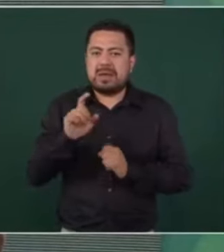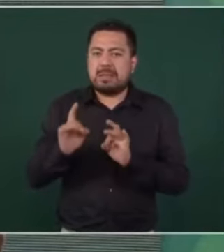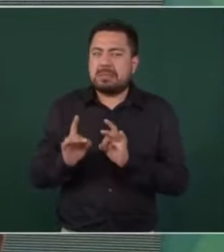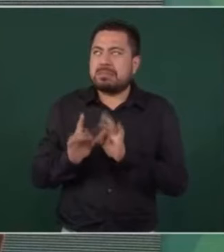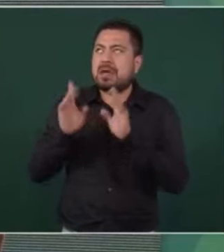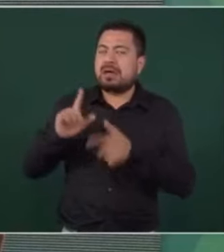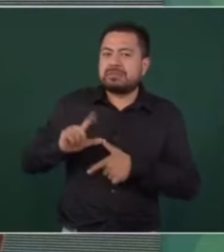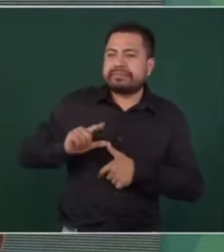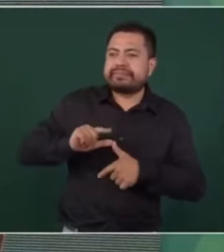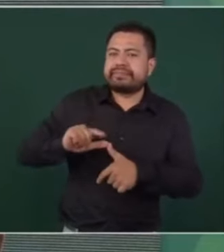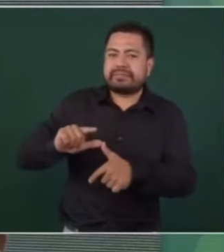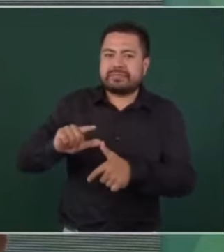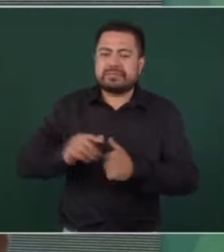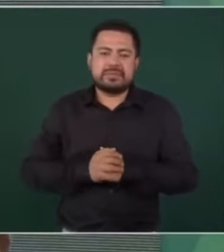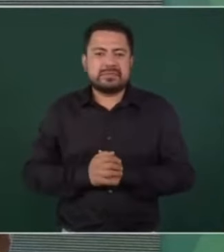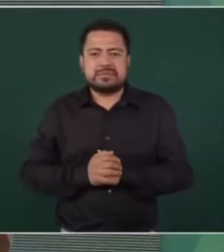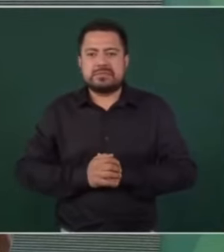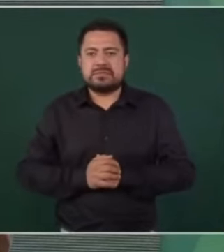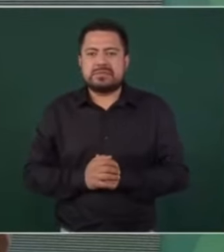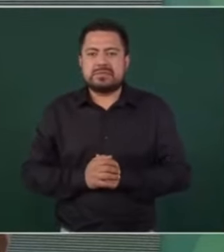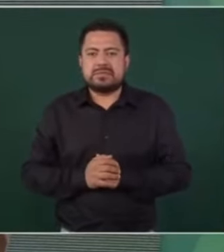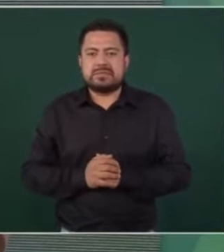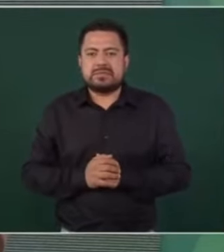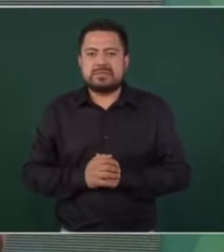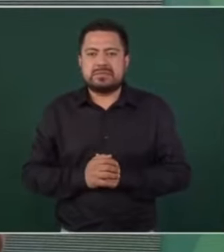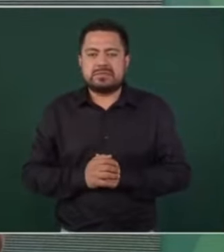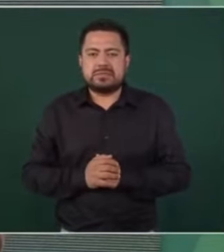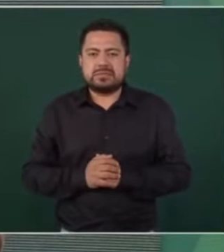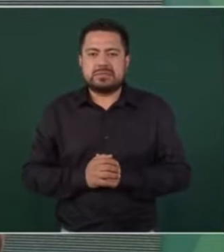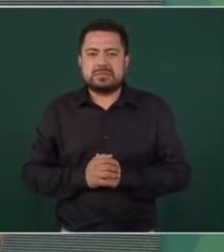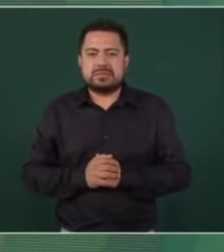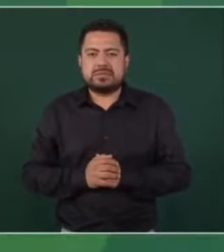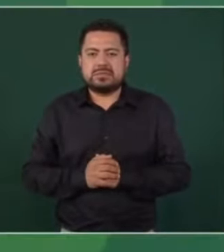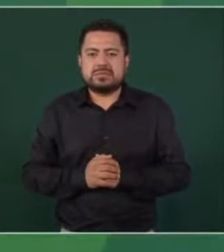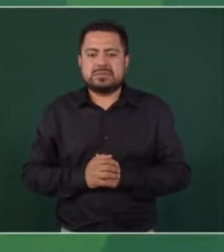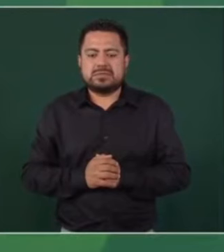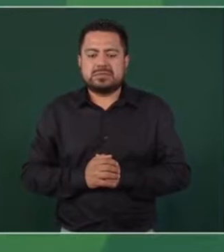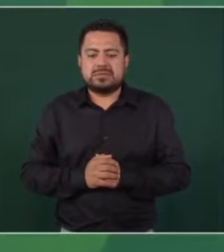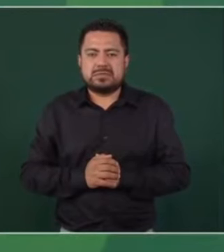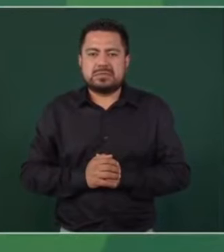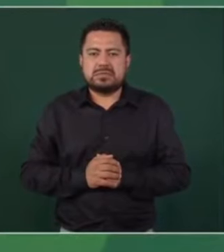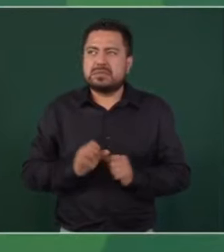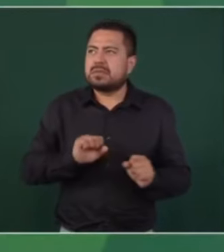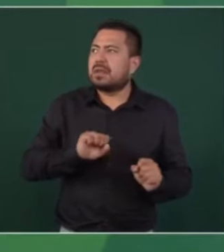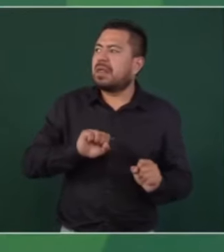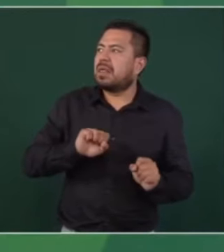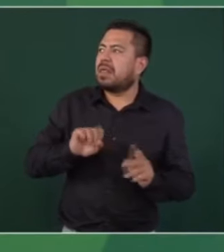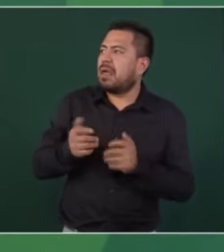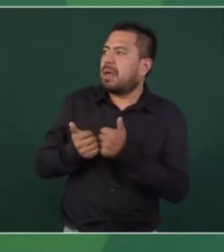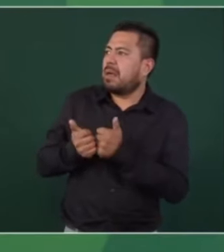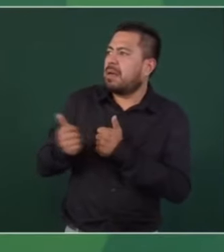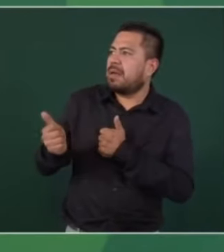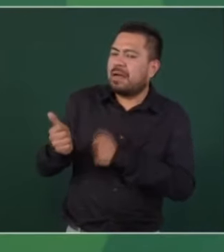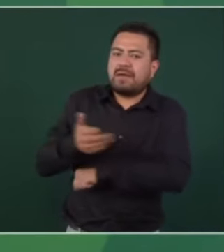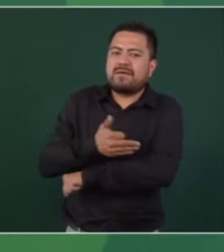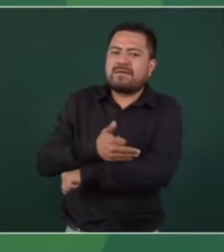han abandonado a sus familias, a sus comunidades